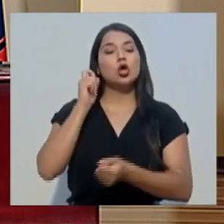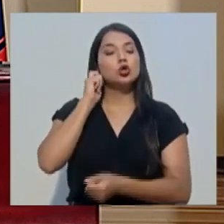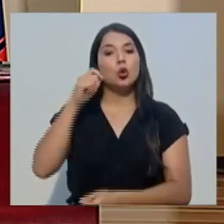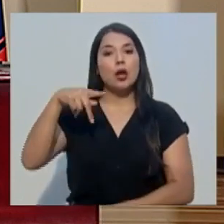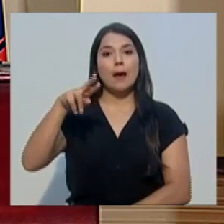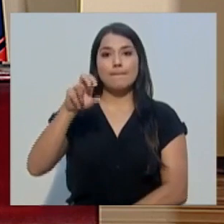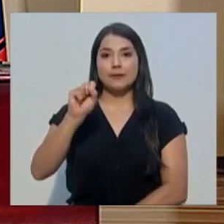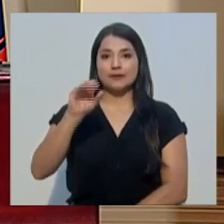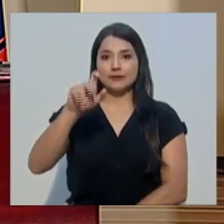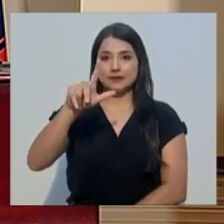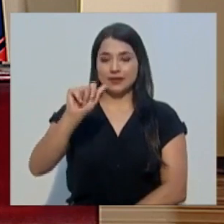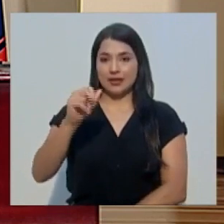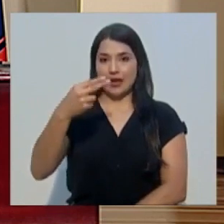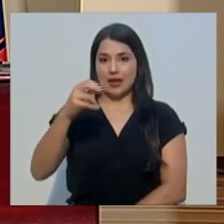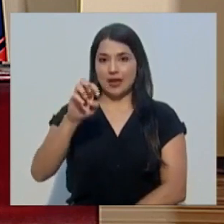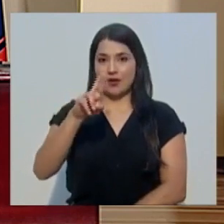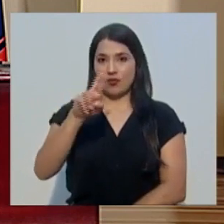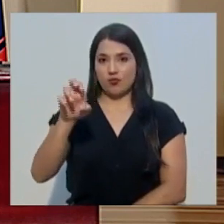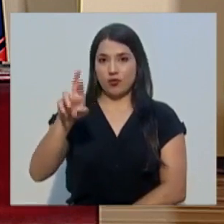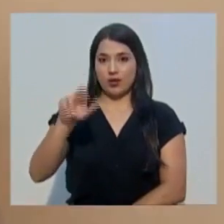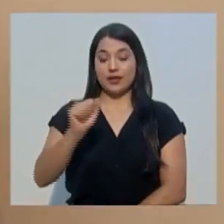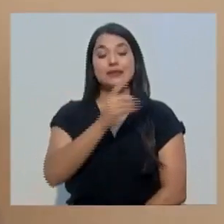directora general de la salud.